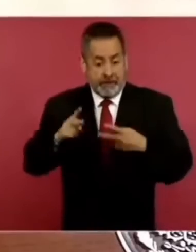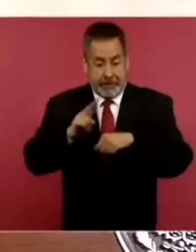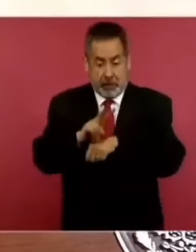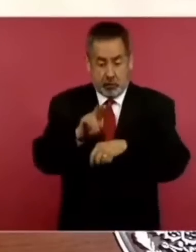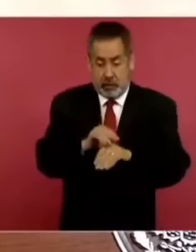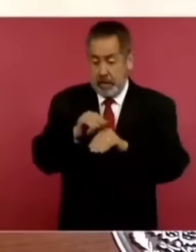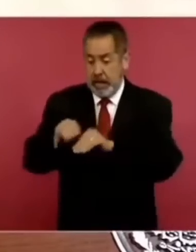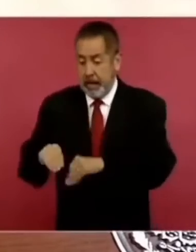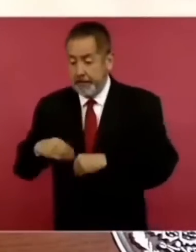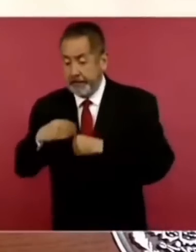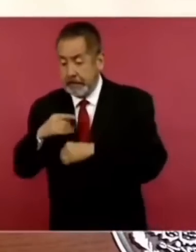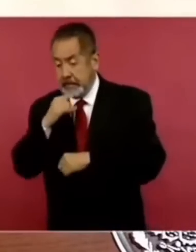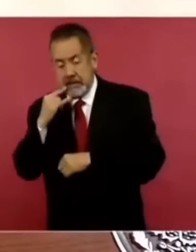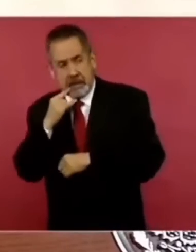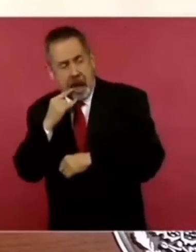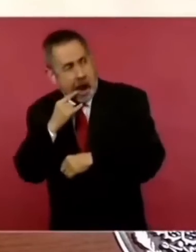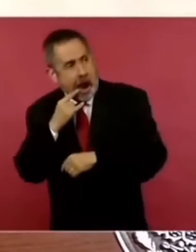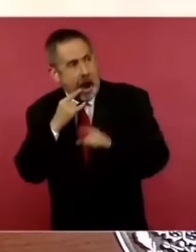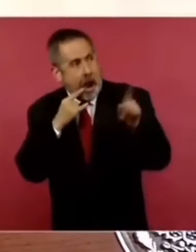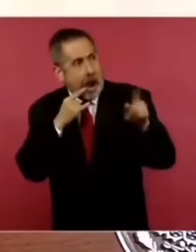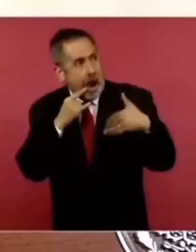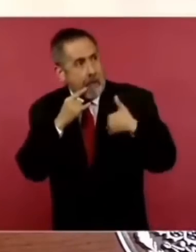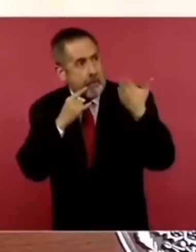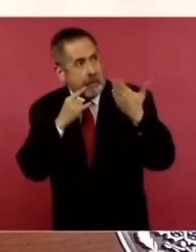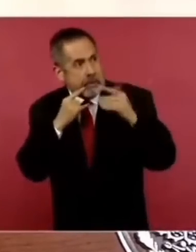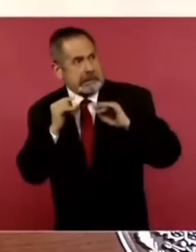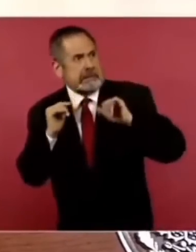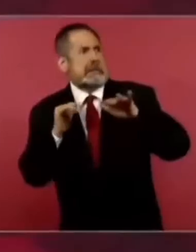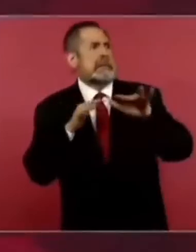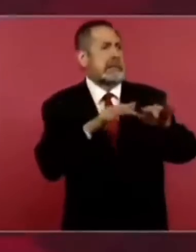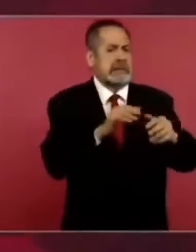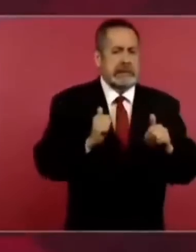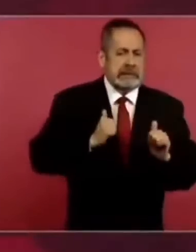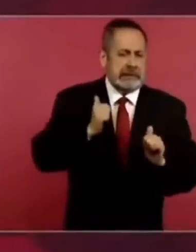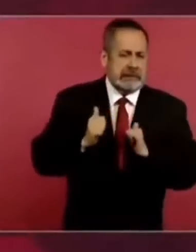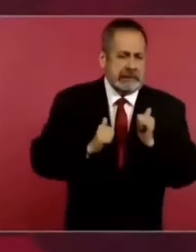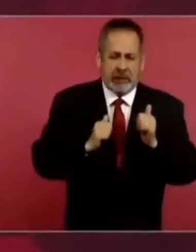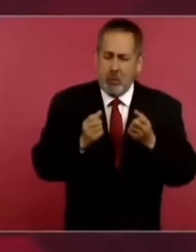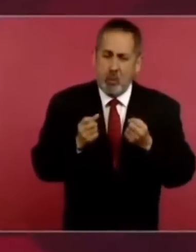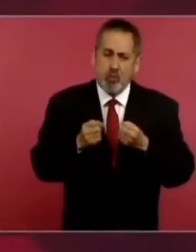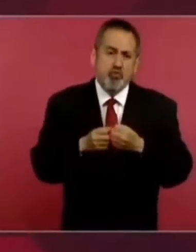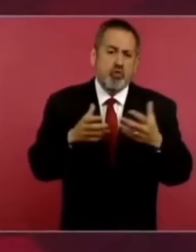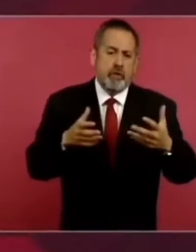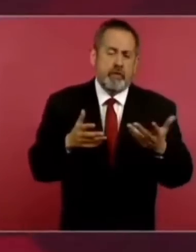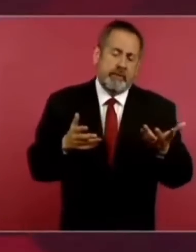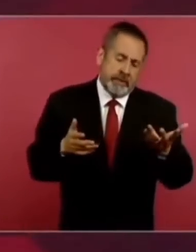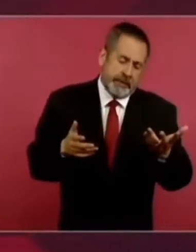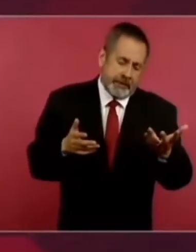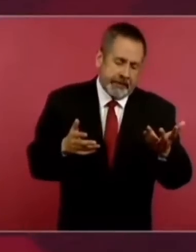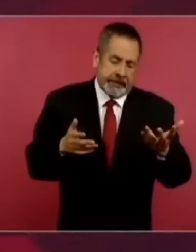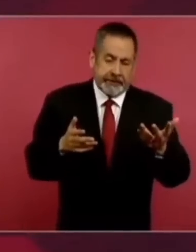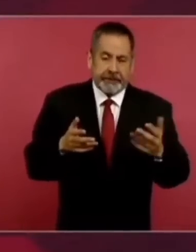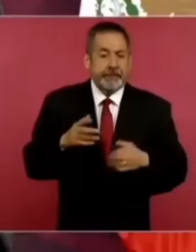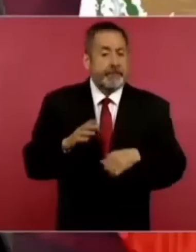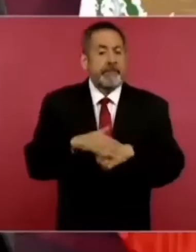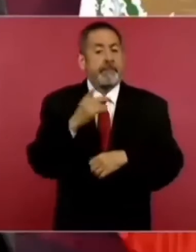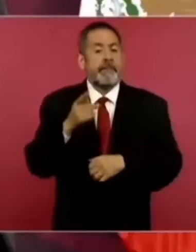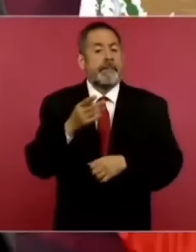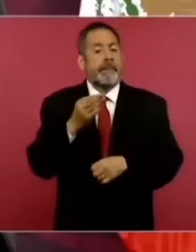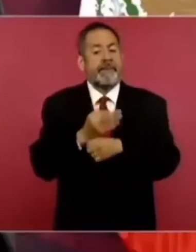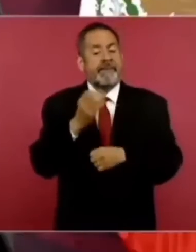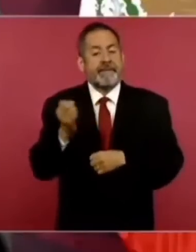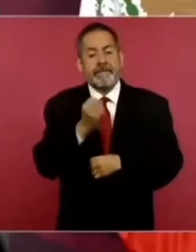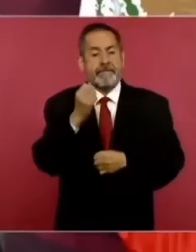el flujo migratorio de Venezuela ha crecido mucho porque afortunadamente ya